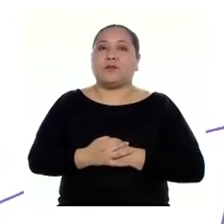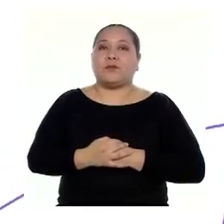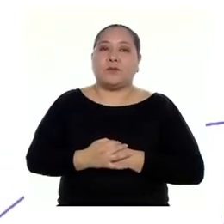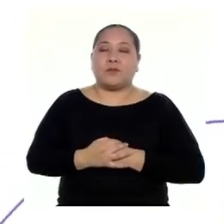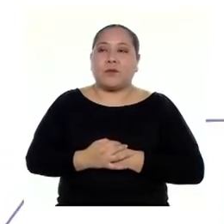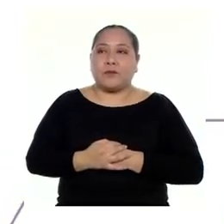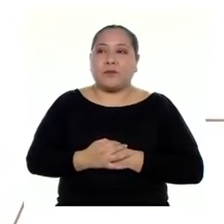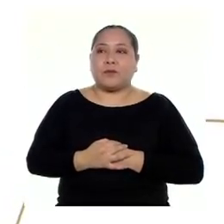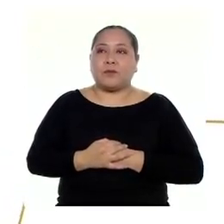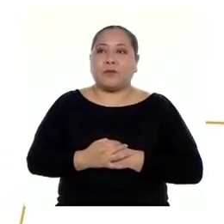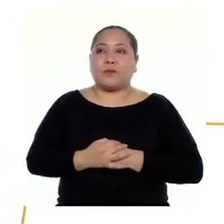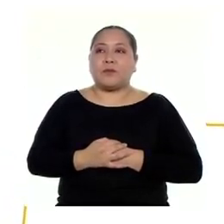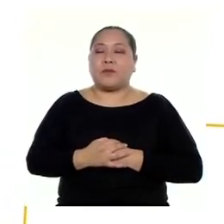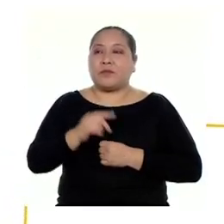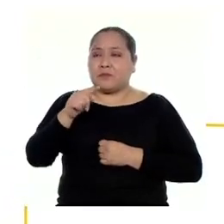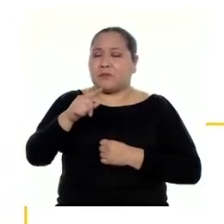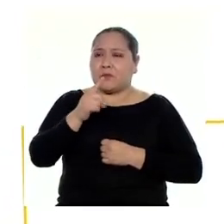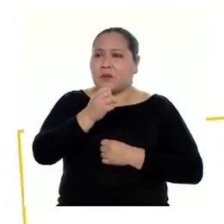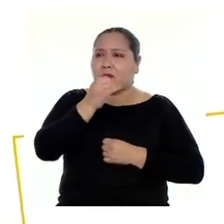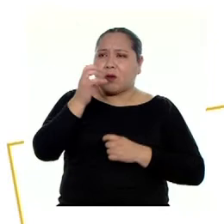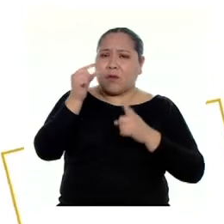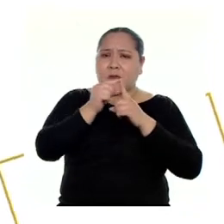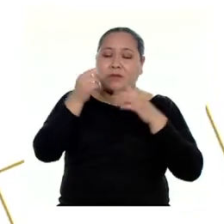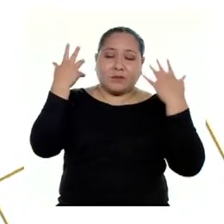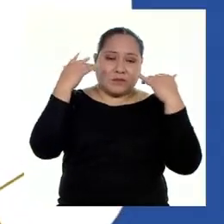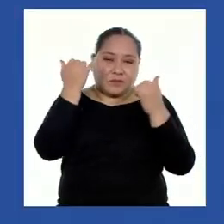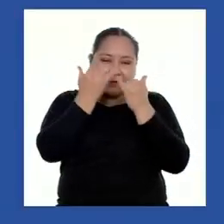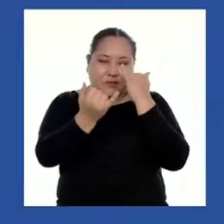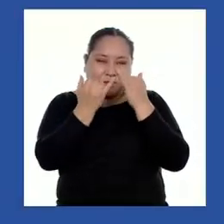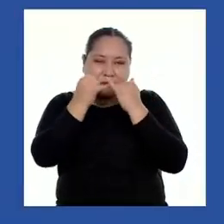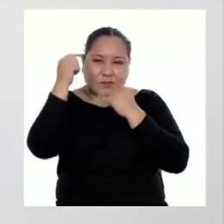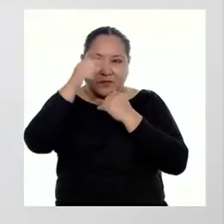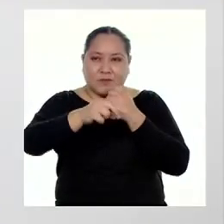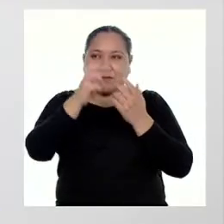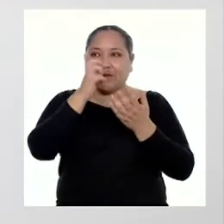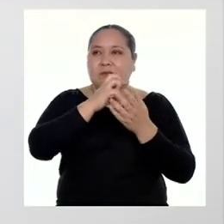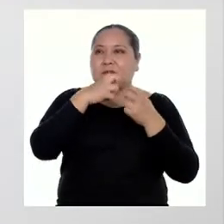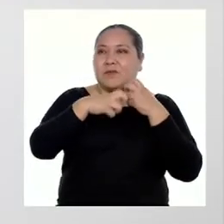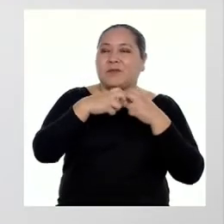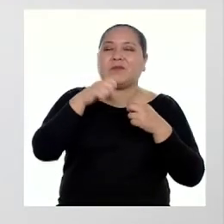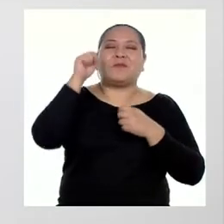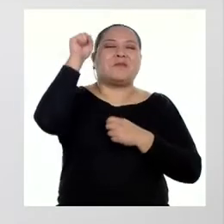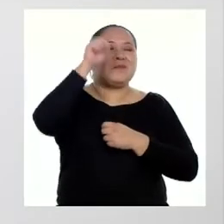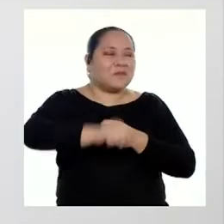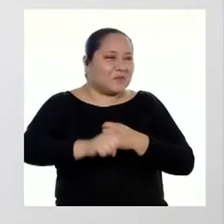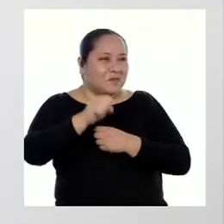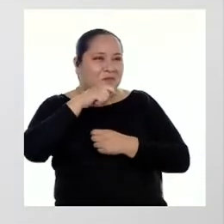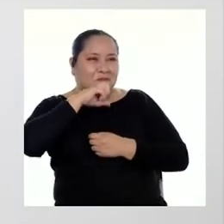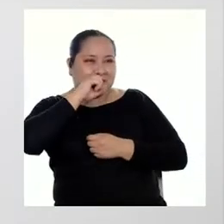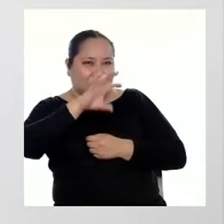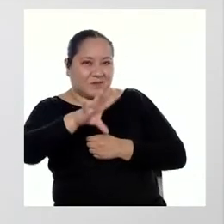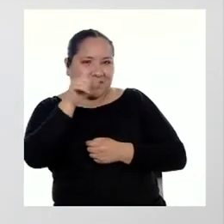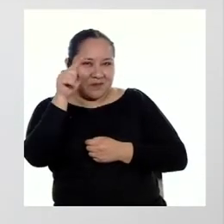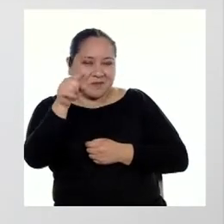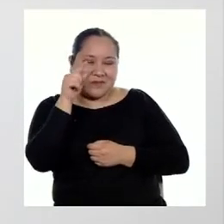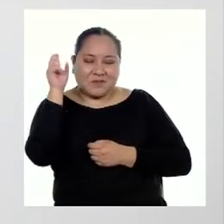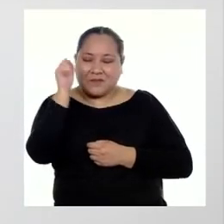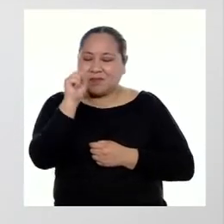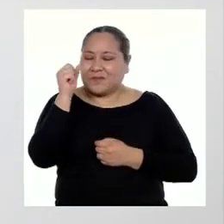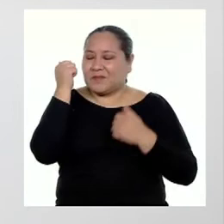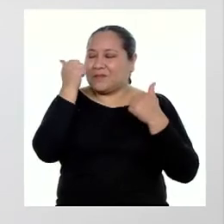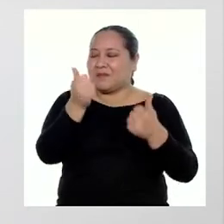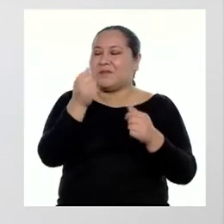hallada con nuestras propias palabras para terminar con este problema. Es justamente lo que quería decir, Yanira.